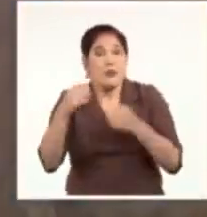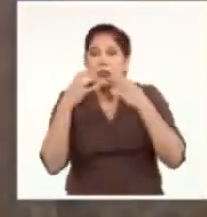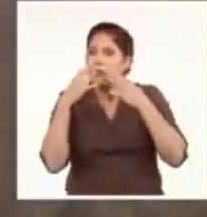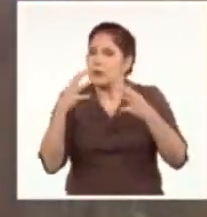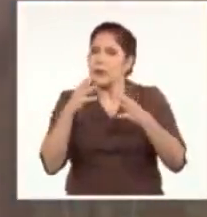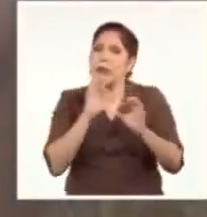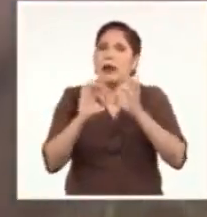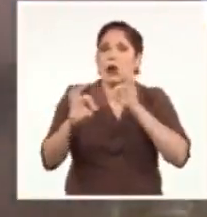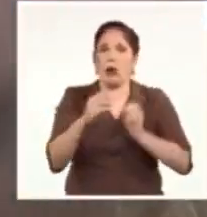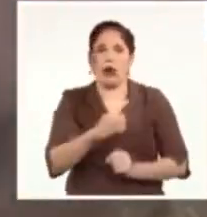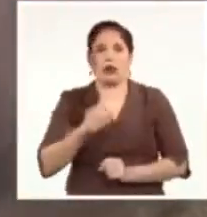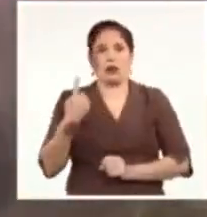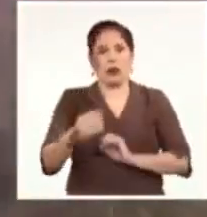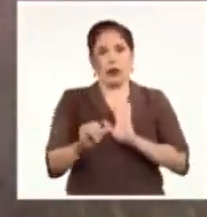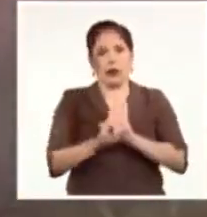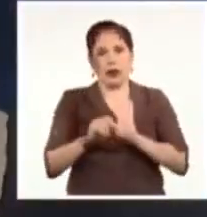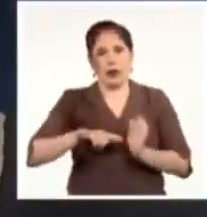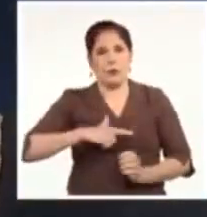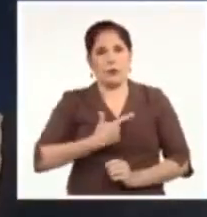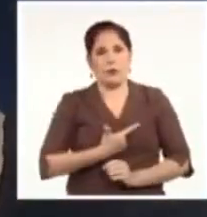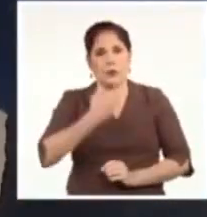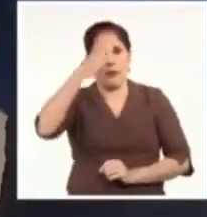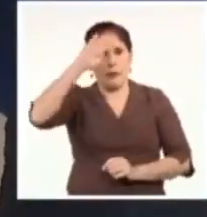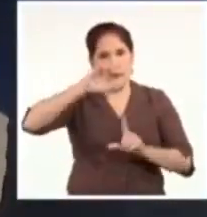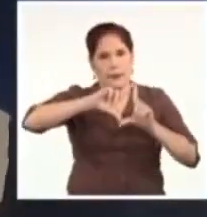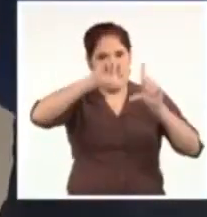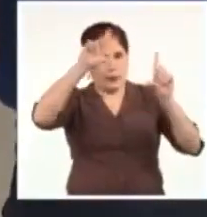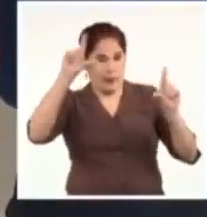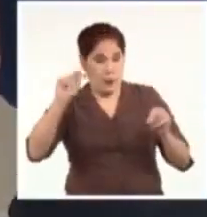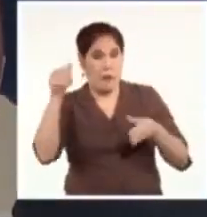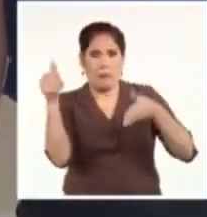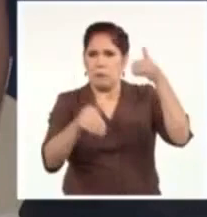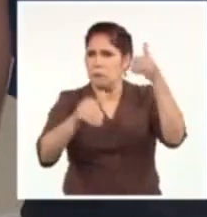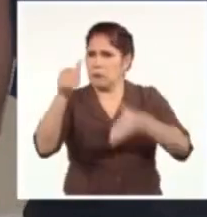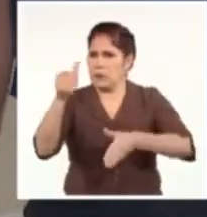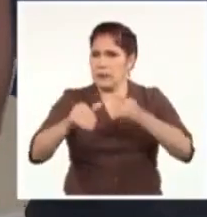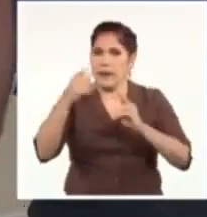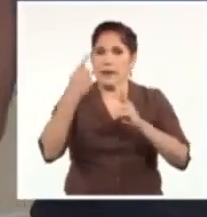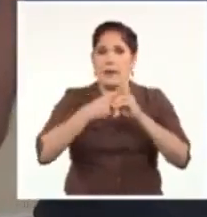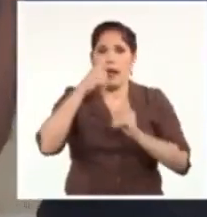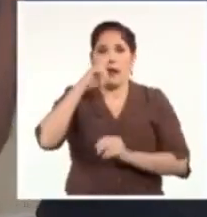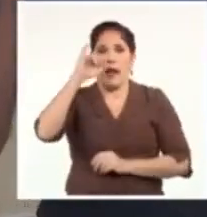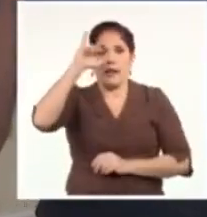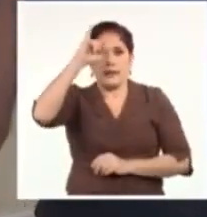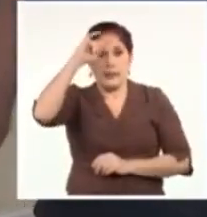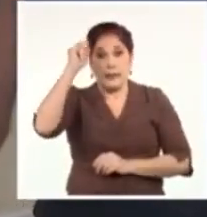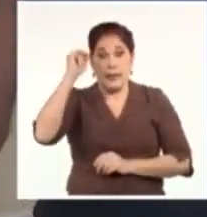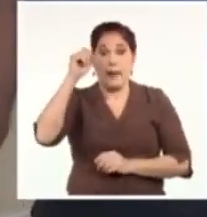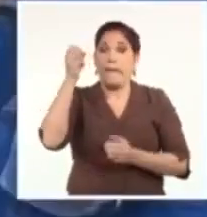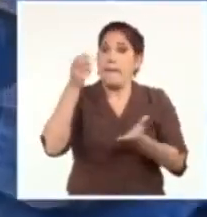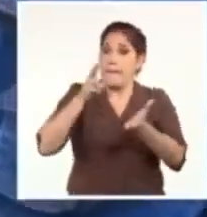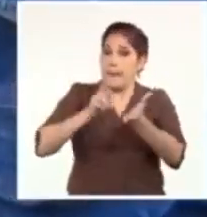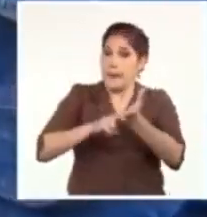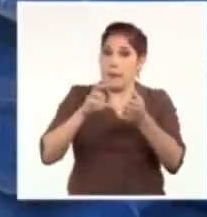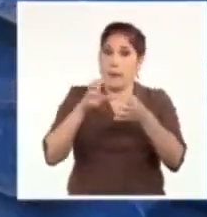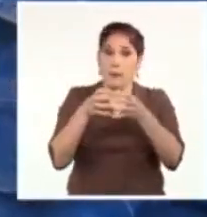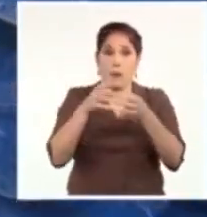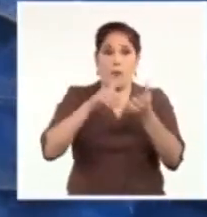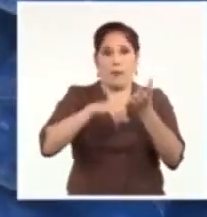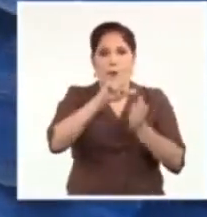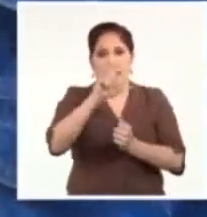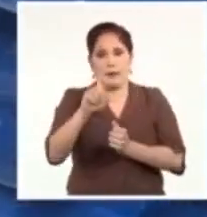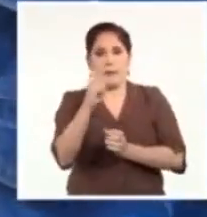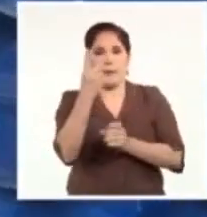salvaguarda de nuestra identidad cultural. A la cita asistieron Yanais y Capón Ápoles, miembro del Comité Central y primera